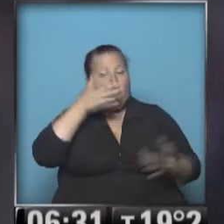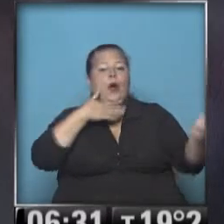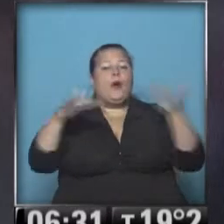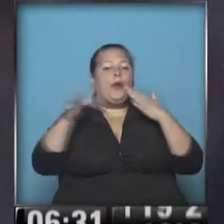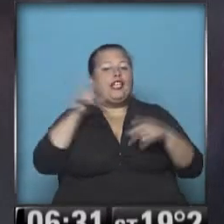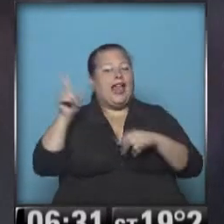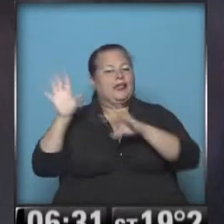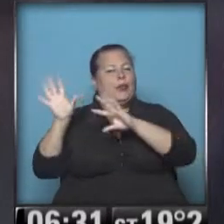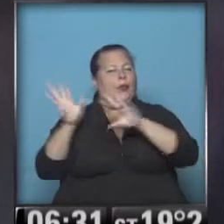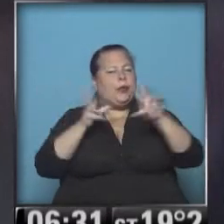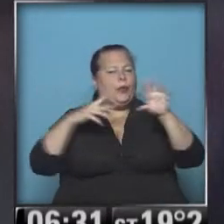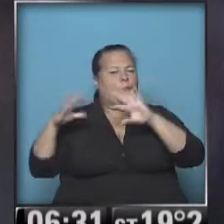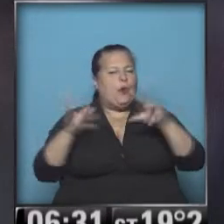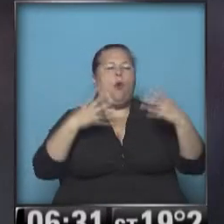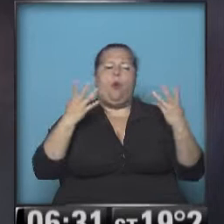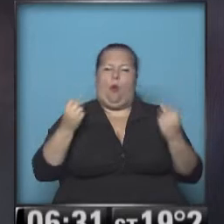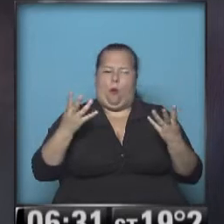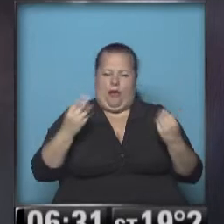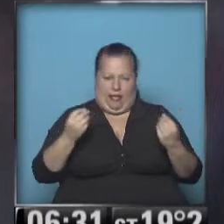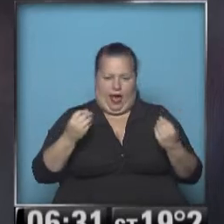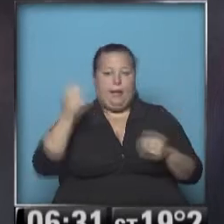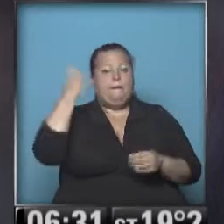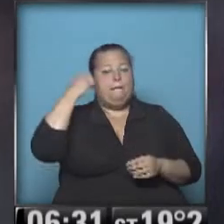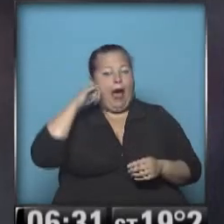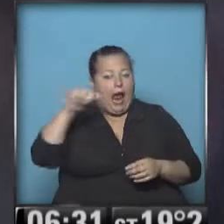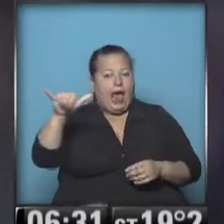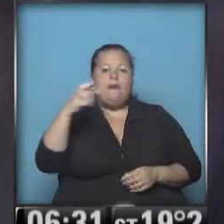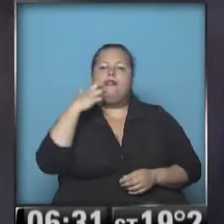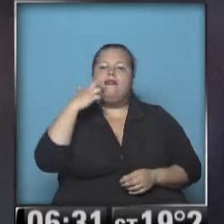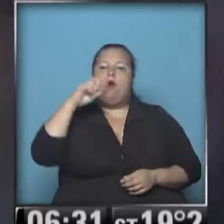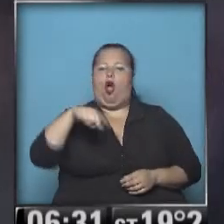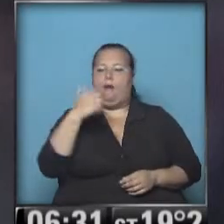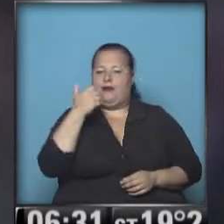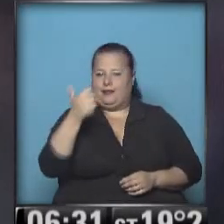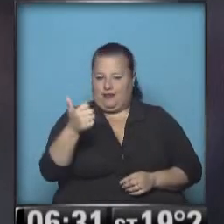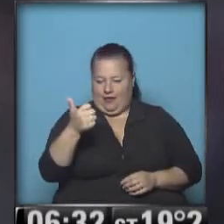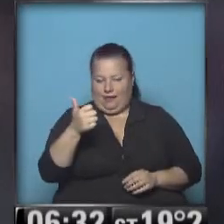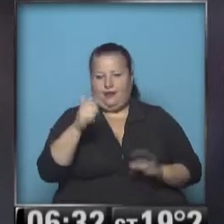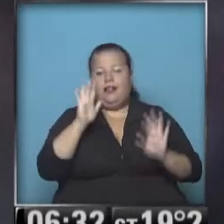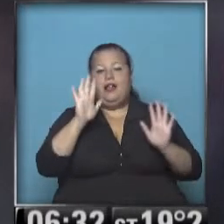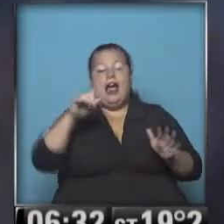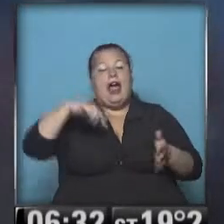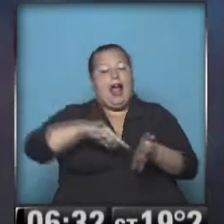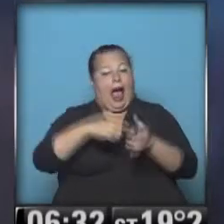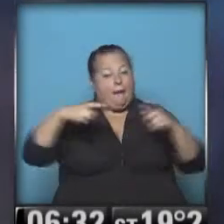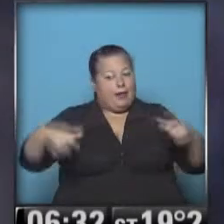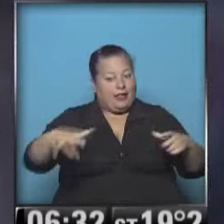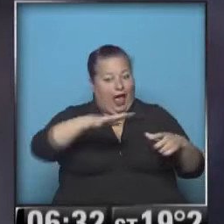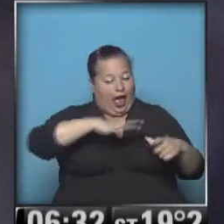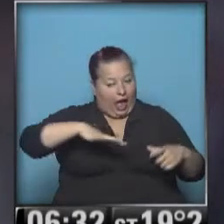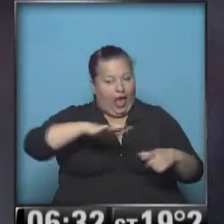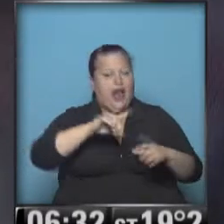del Este, suavecito, mucha humedad. Aeroparque 19,6. Y en la ciudad de Buenos Aires,